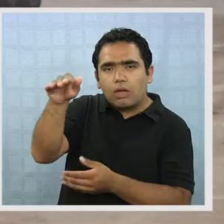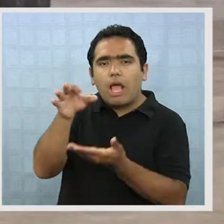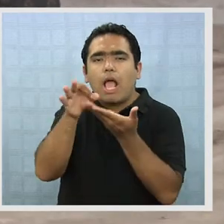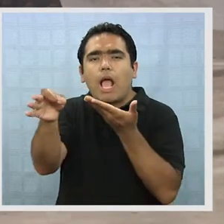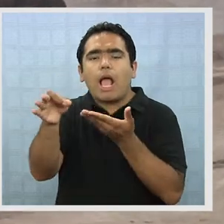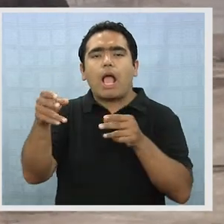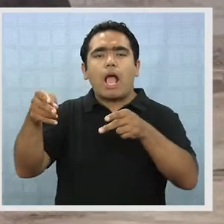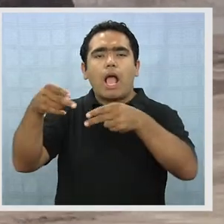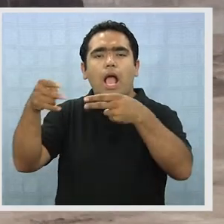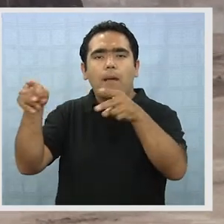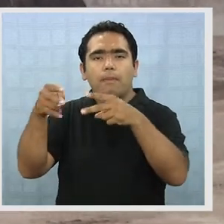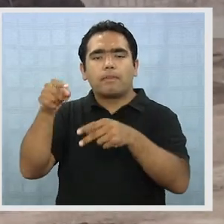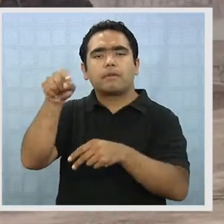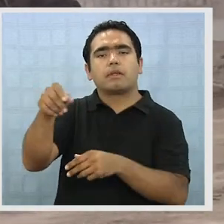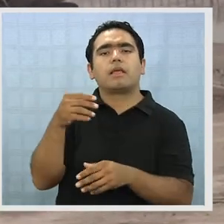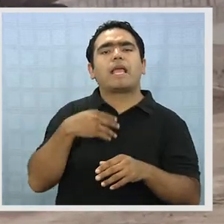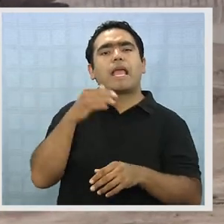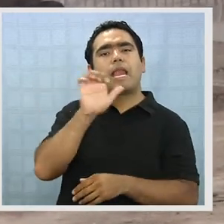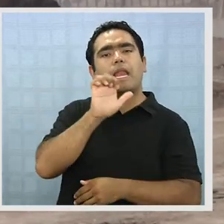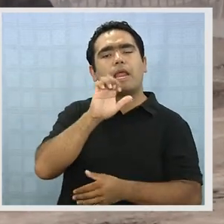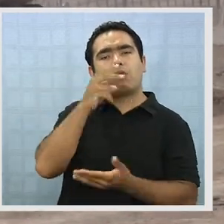enero del año 2015.